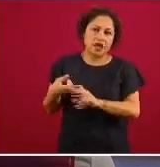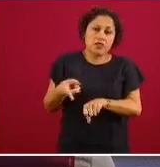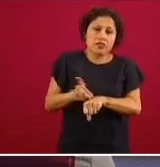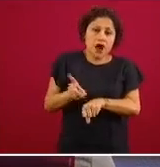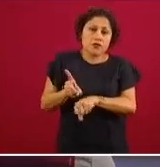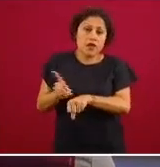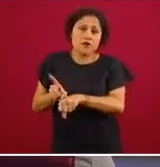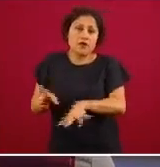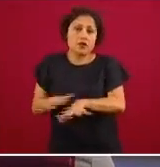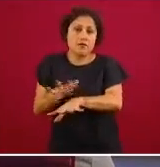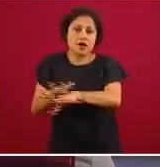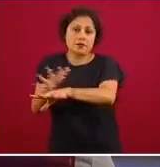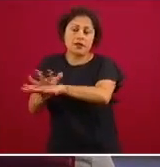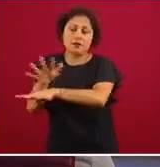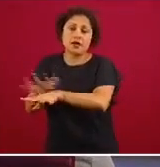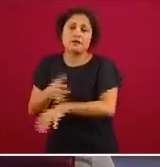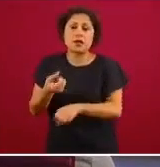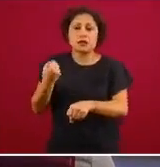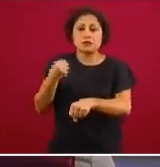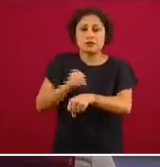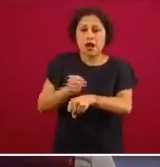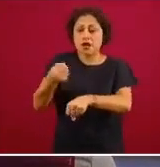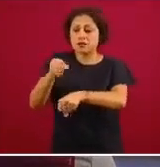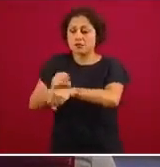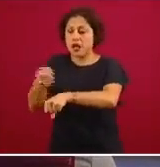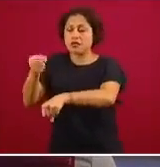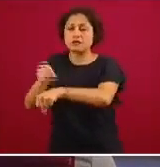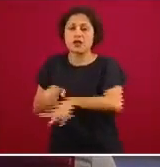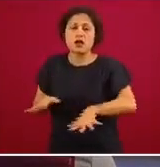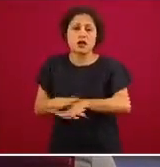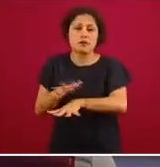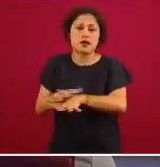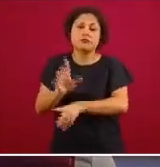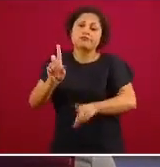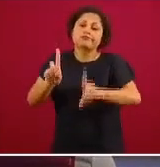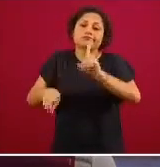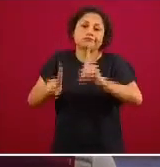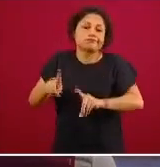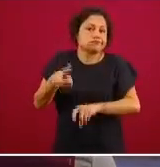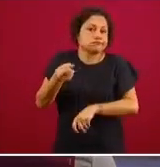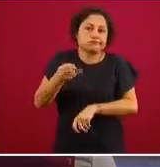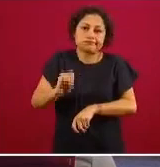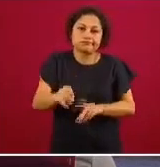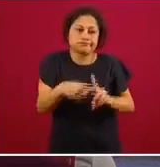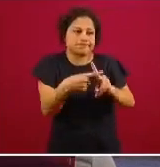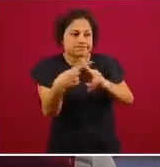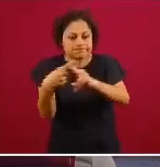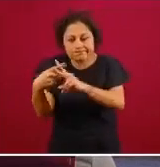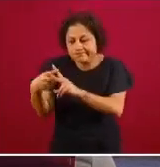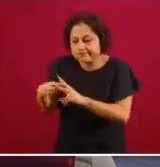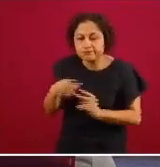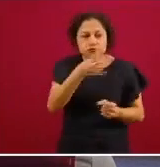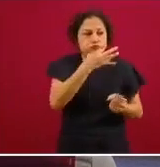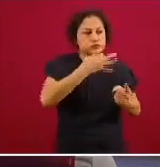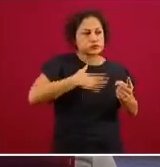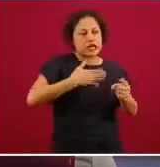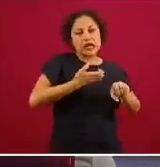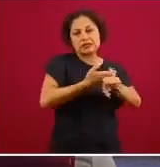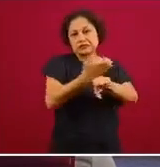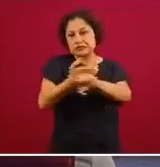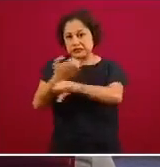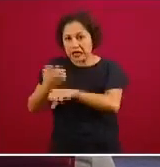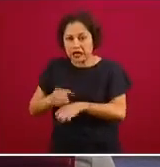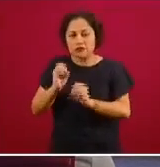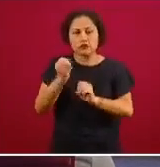donde los datos están presentándose en el momento en que salen los resultados en el momento en que lo notifican las entidades federativas